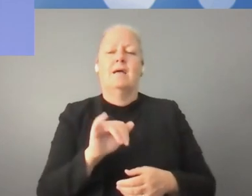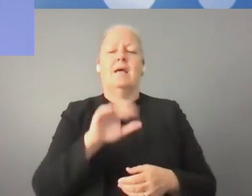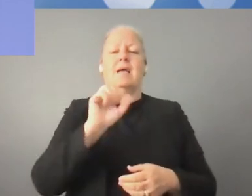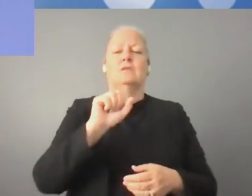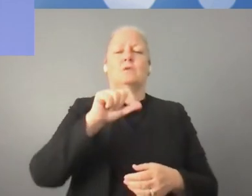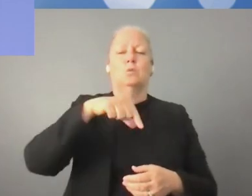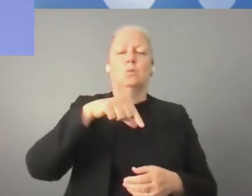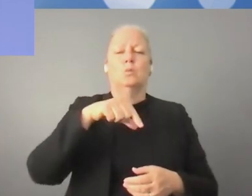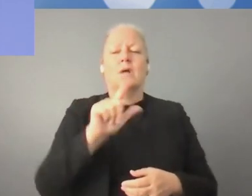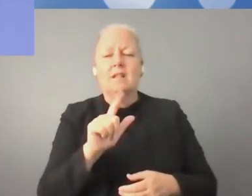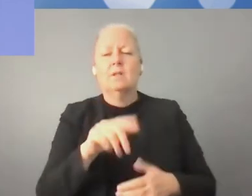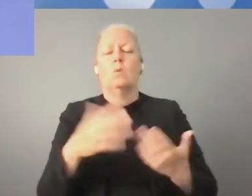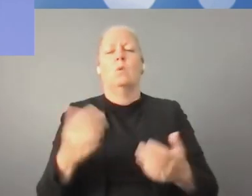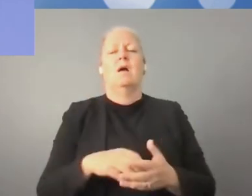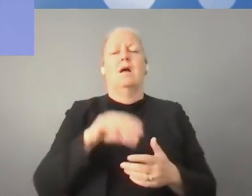sin Wikipedia.